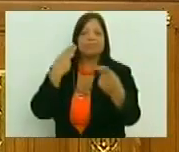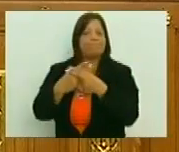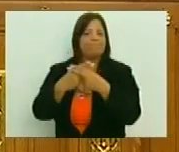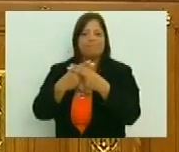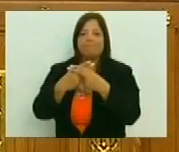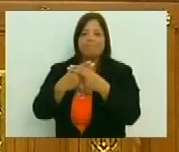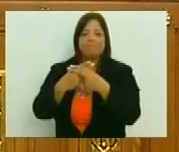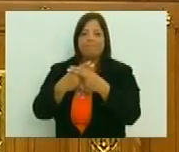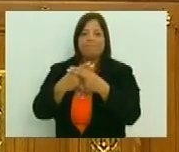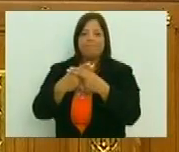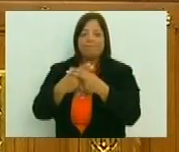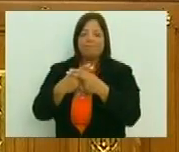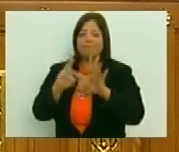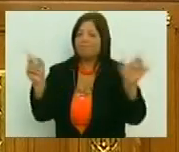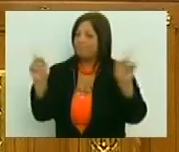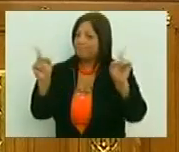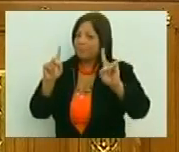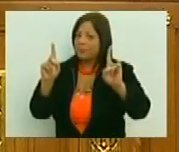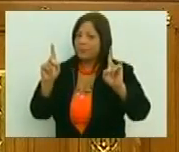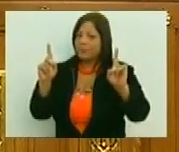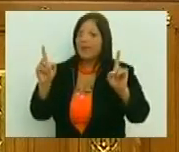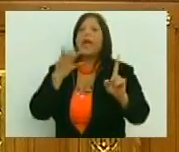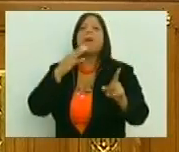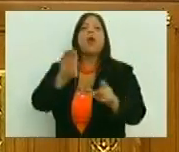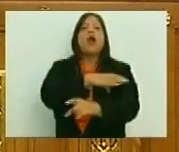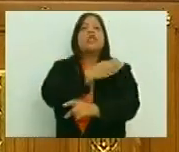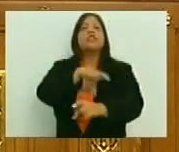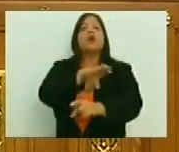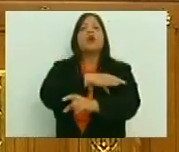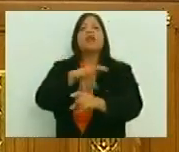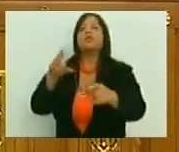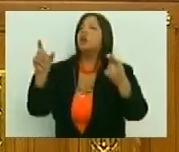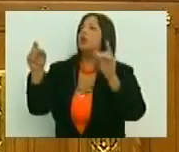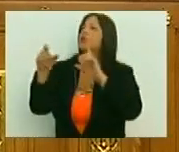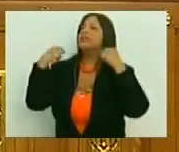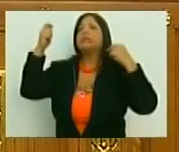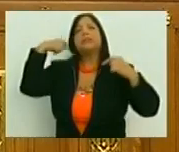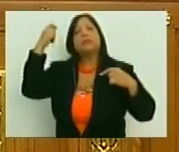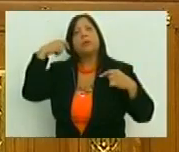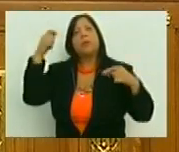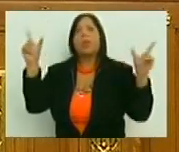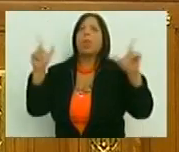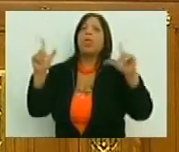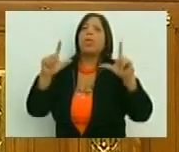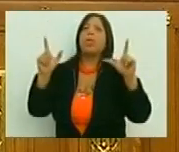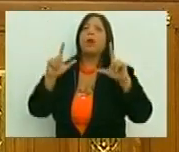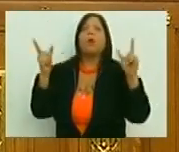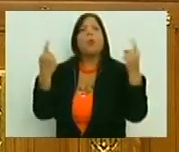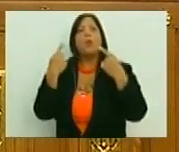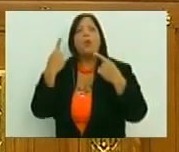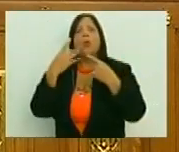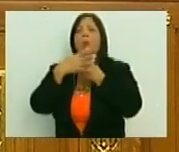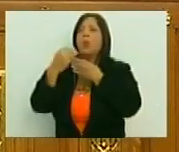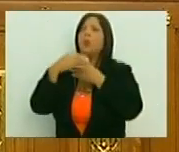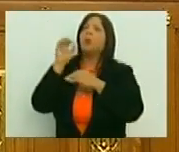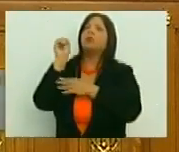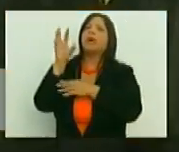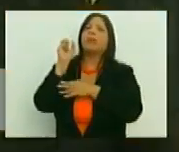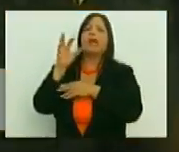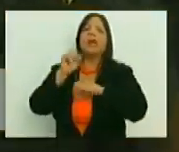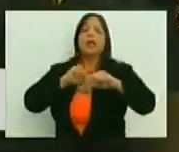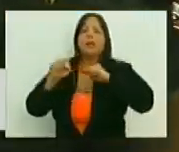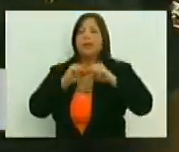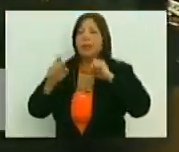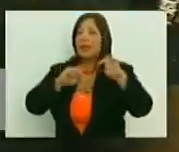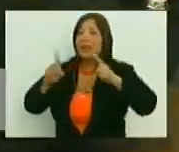generalizar, generalizar una canción, generalizar un cine, una programación televisiva, una asamblea, agitación